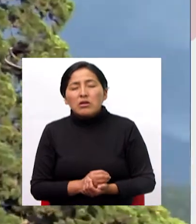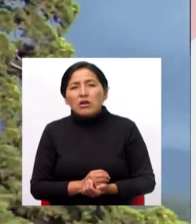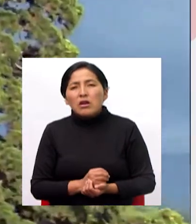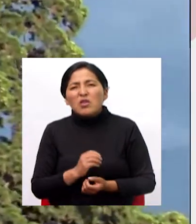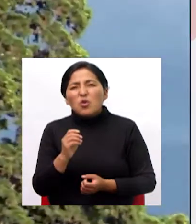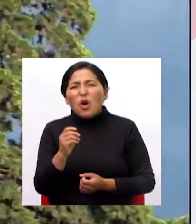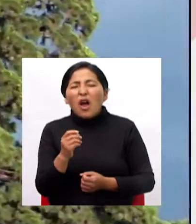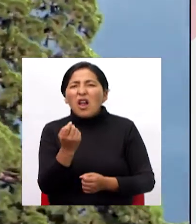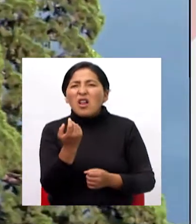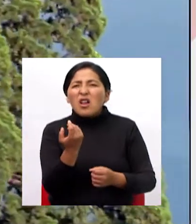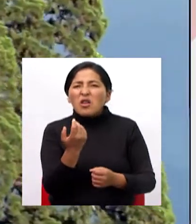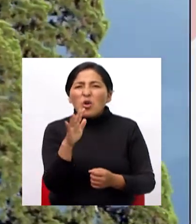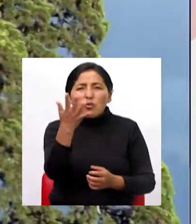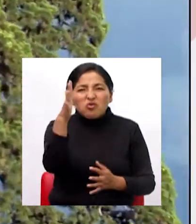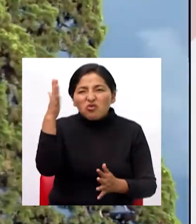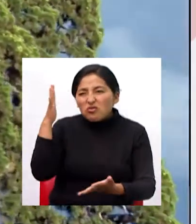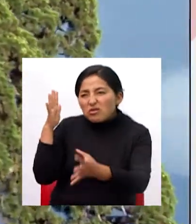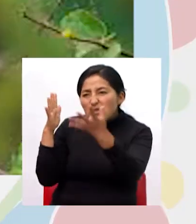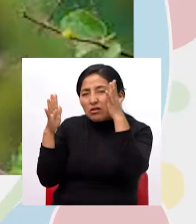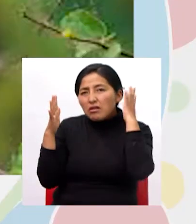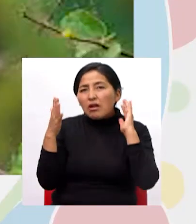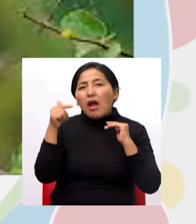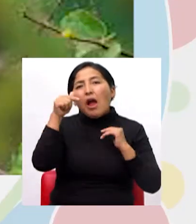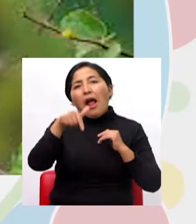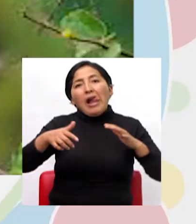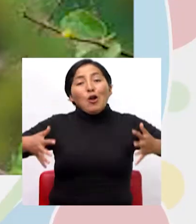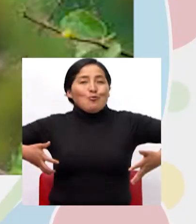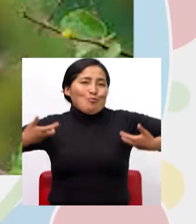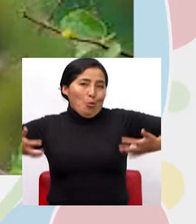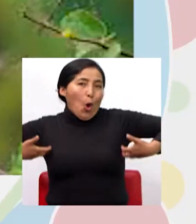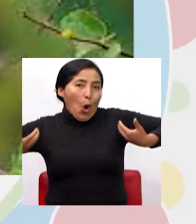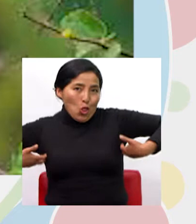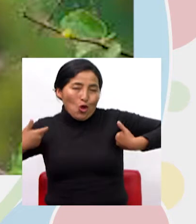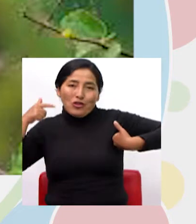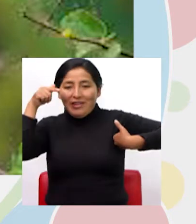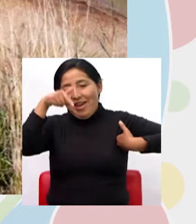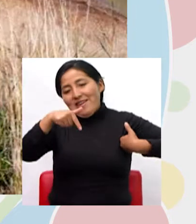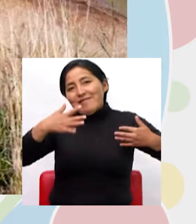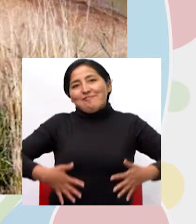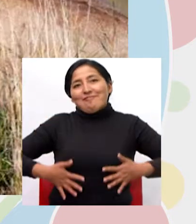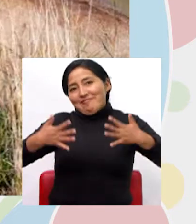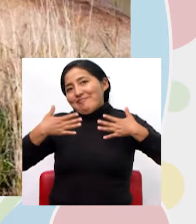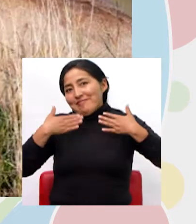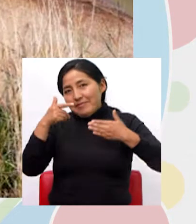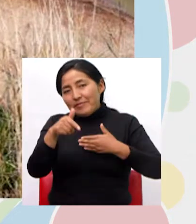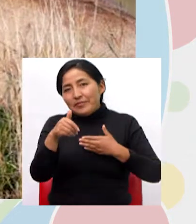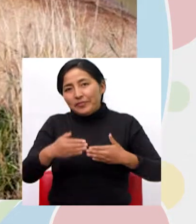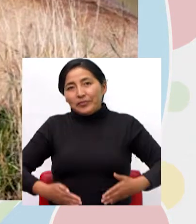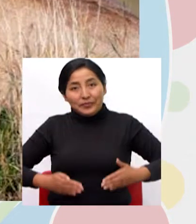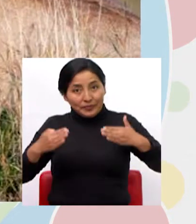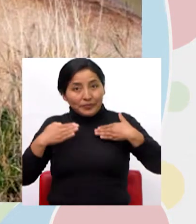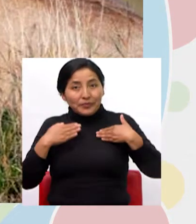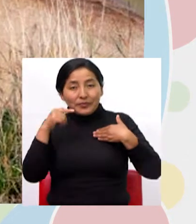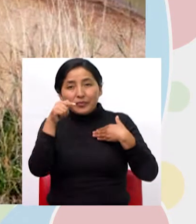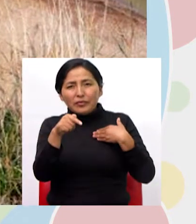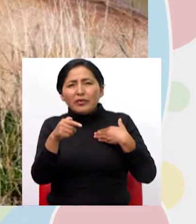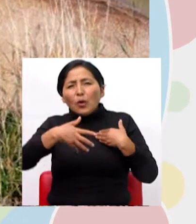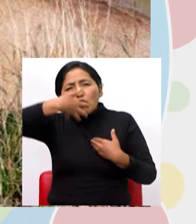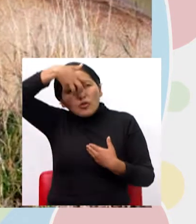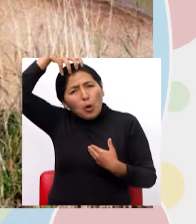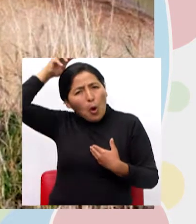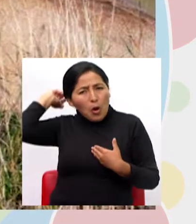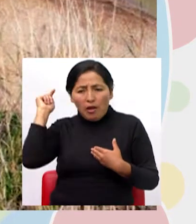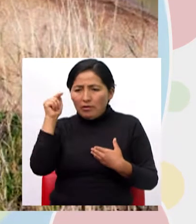selva, en la selva observamos a un monito y están allí los leones en este lugar